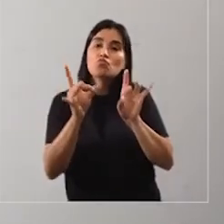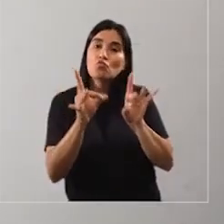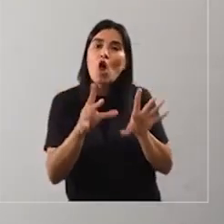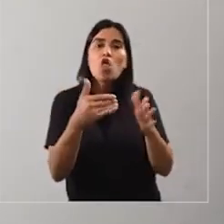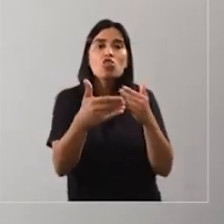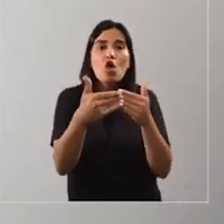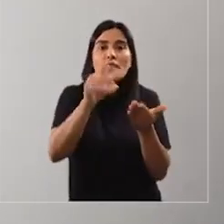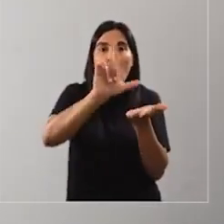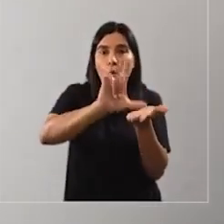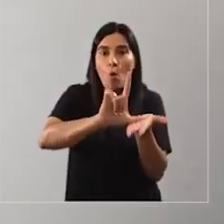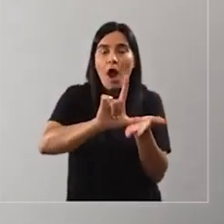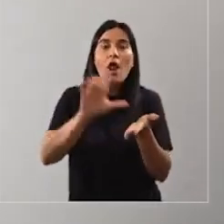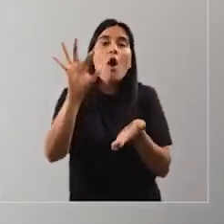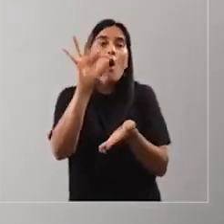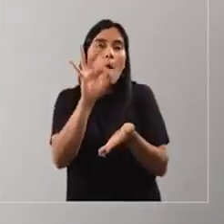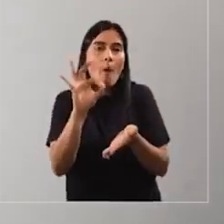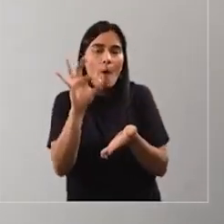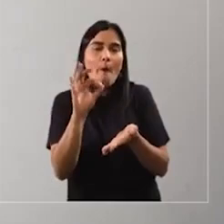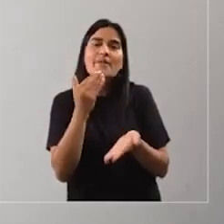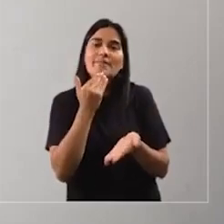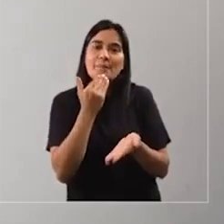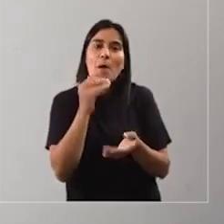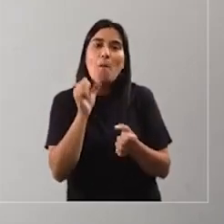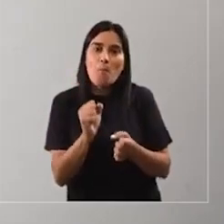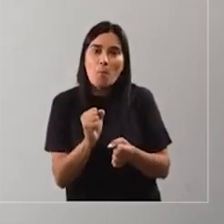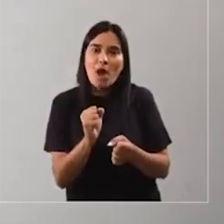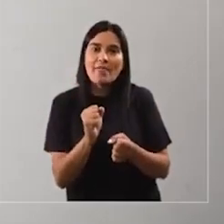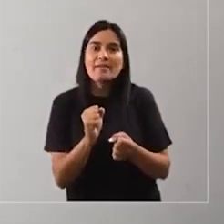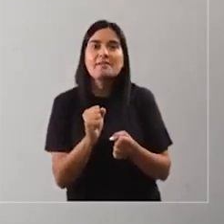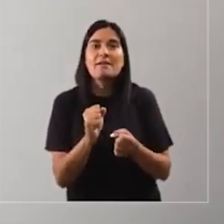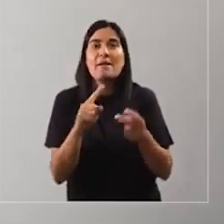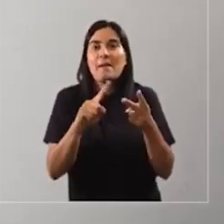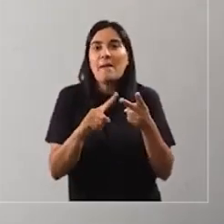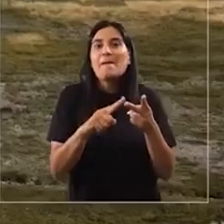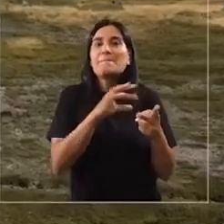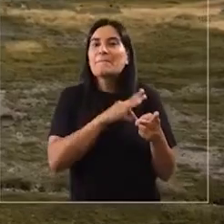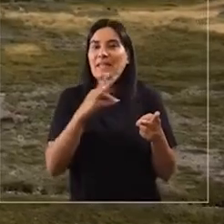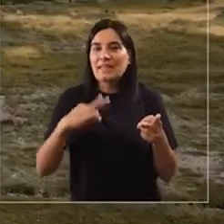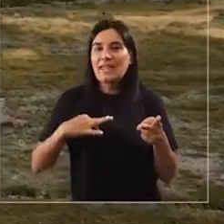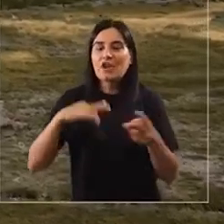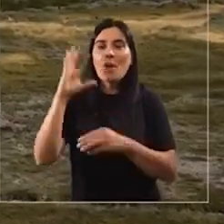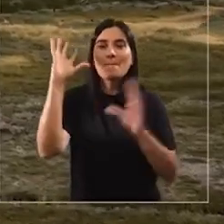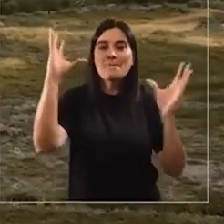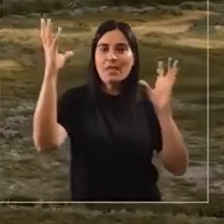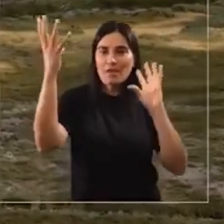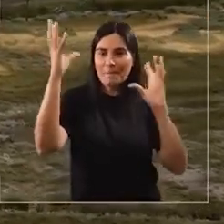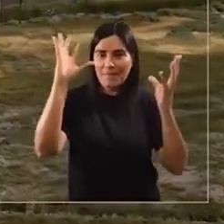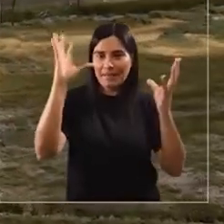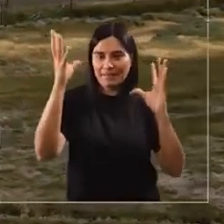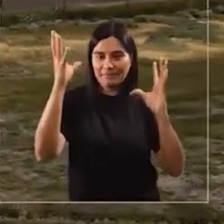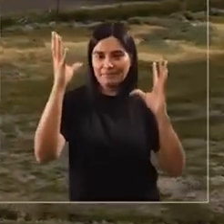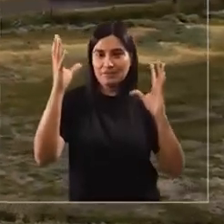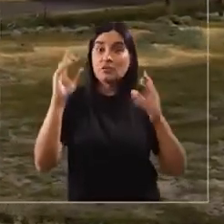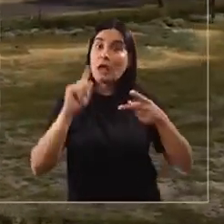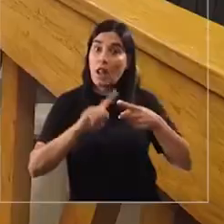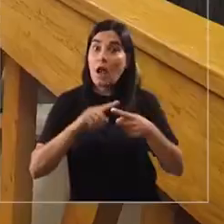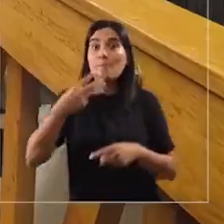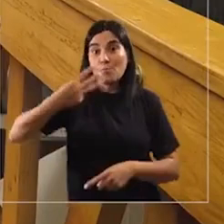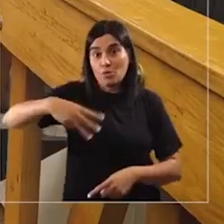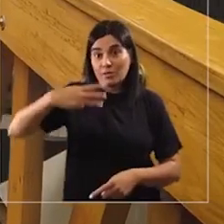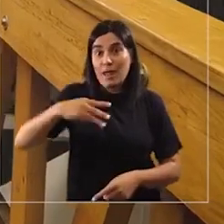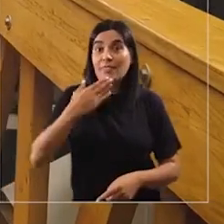que lo declare donde está el humedal o si no puede ser también directamente desde el Ministerio de Medio Ambiente. También la